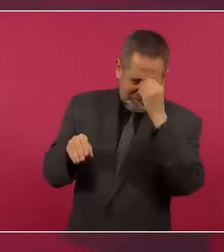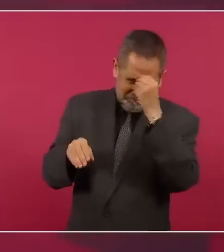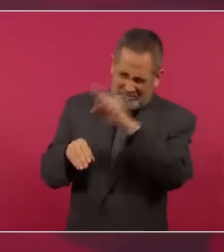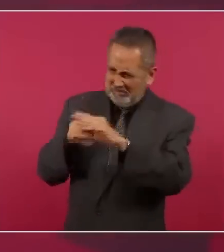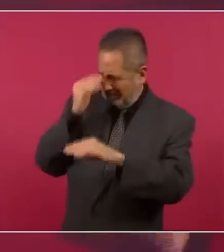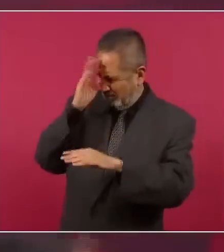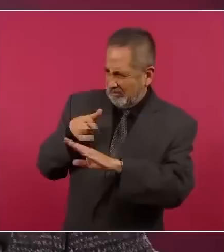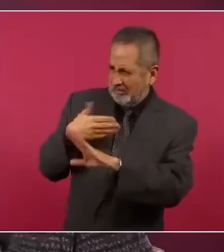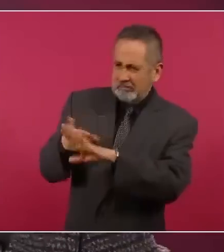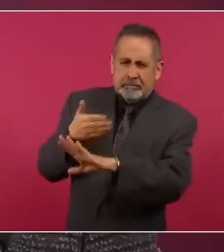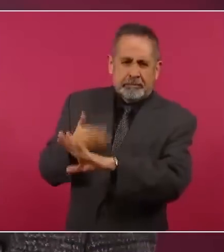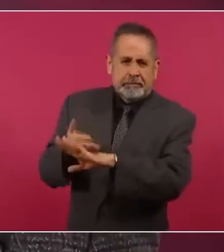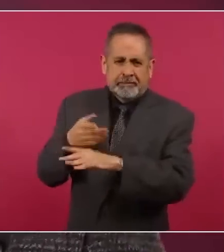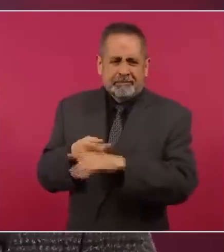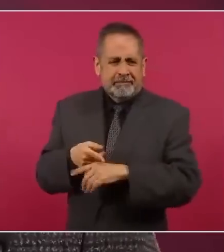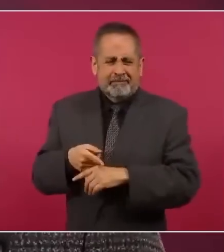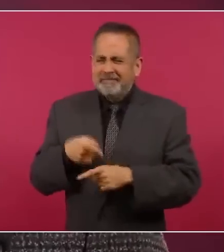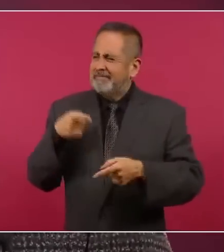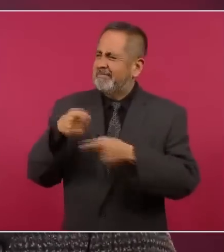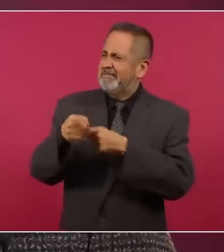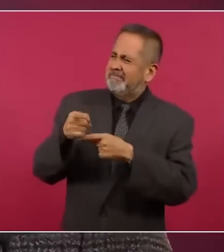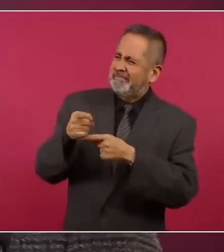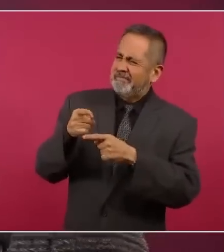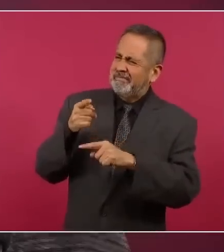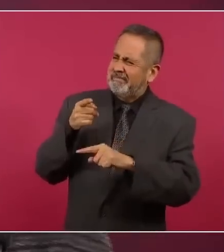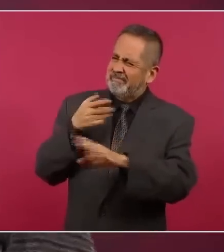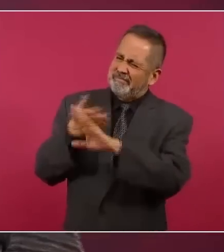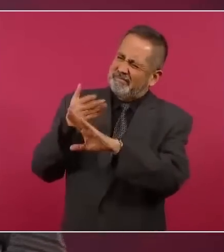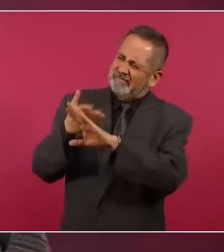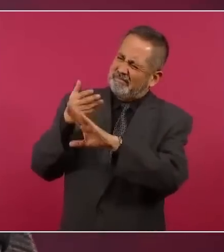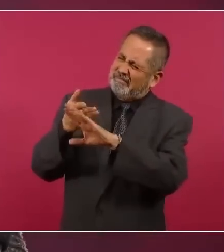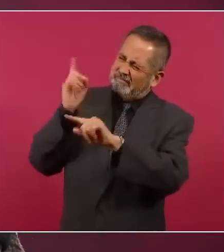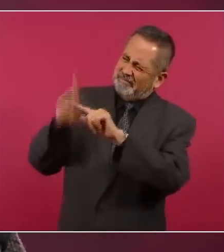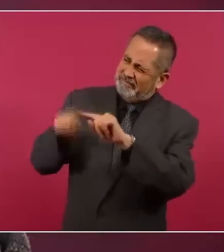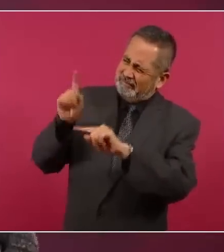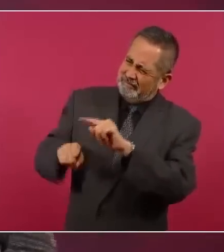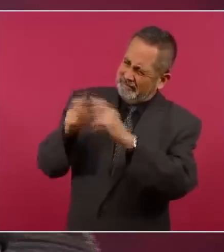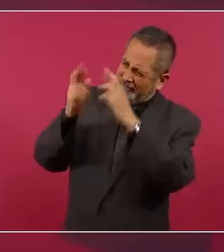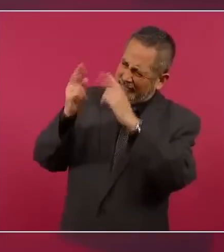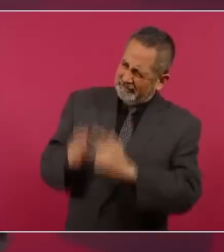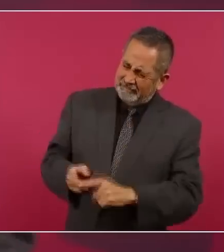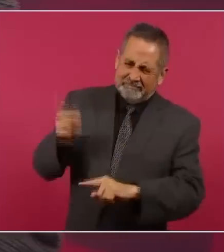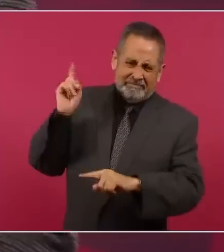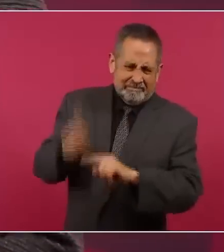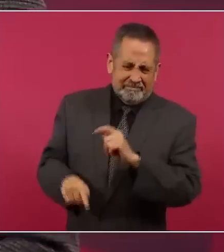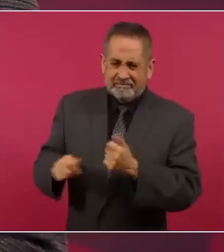destrozar prestigios,